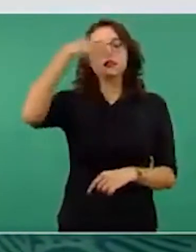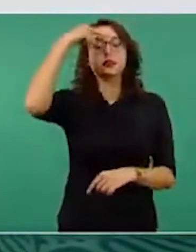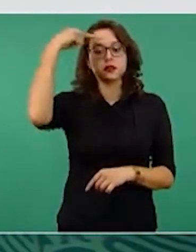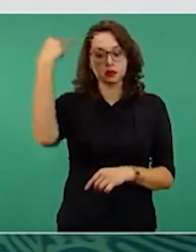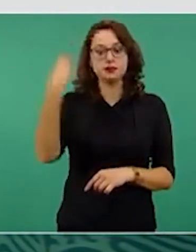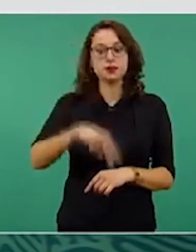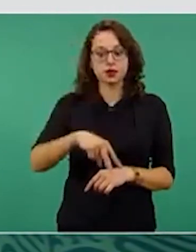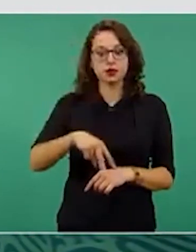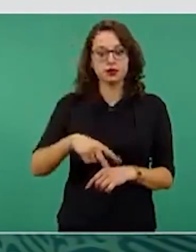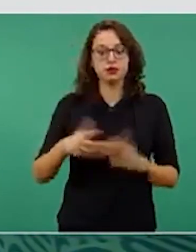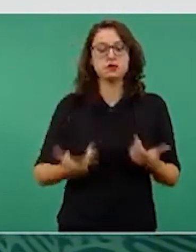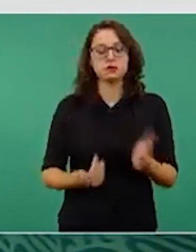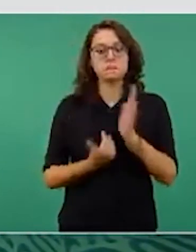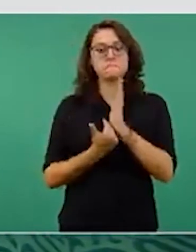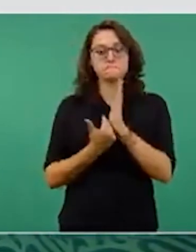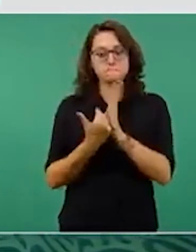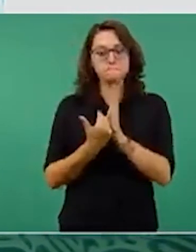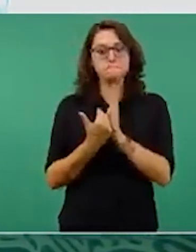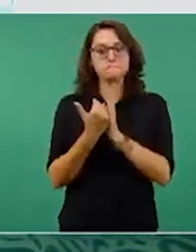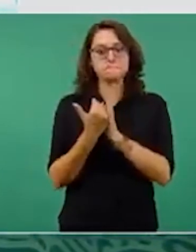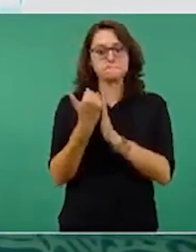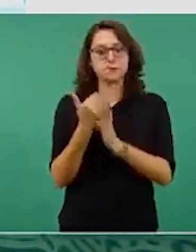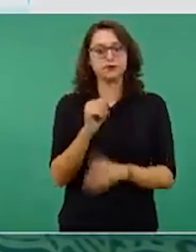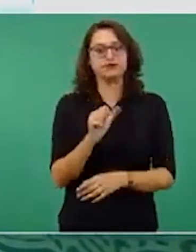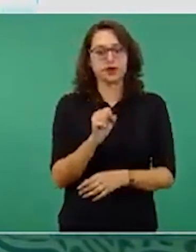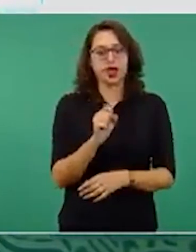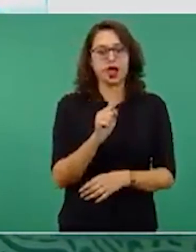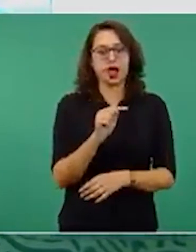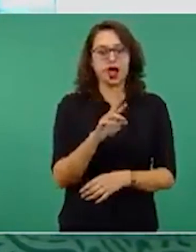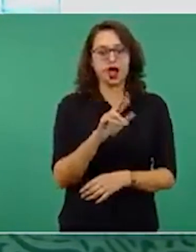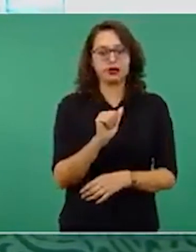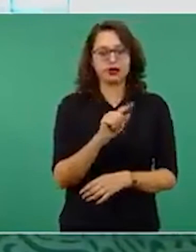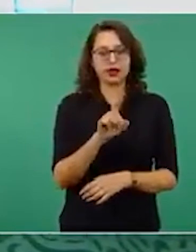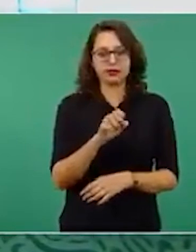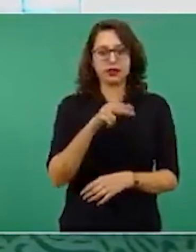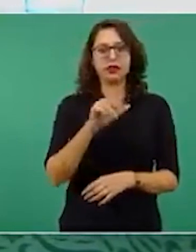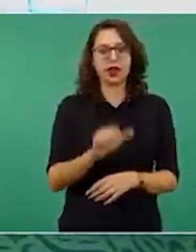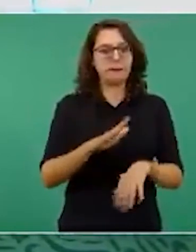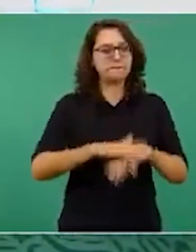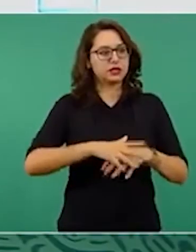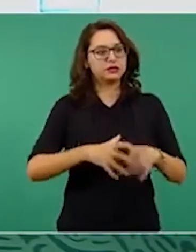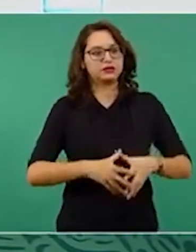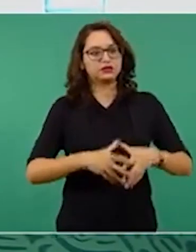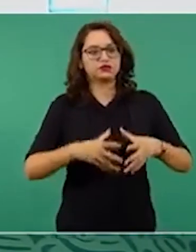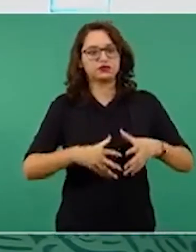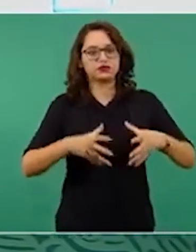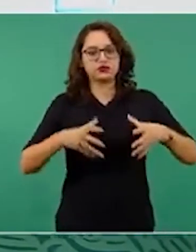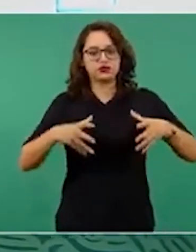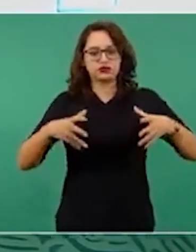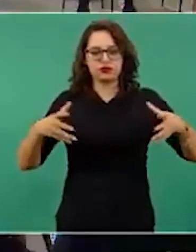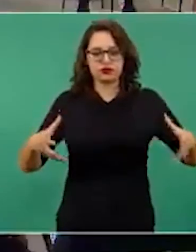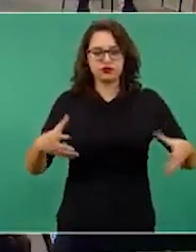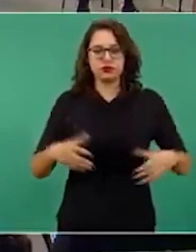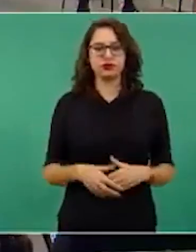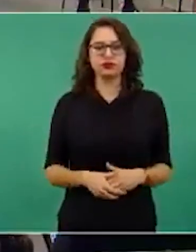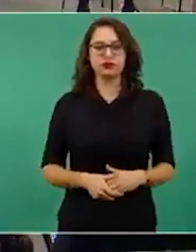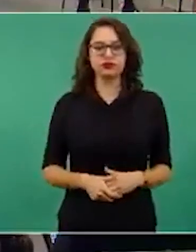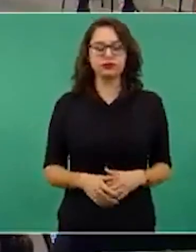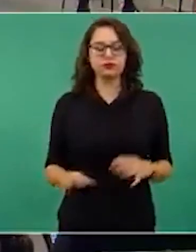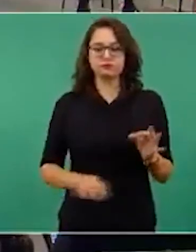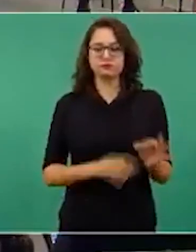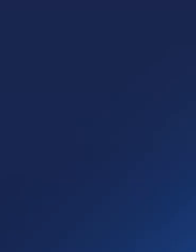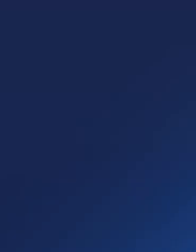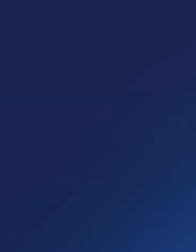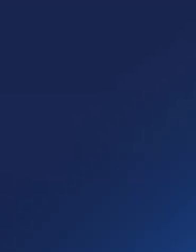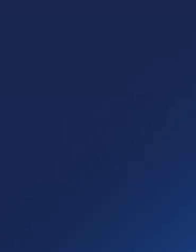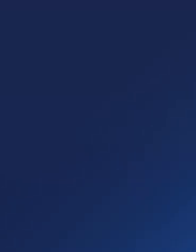a seguir aumentando conforme AstraZeneca es más importante en el suministro contratado por México. ¿Sería cuánto, señor